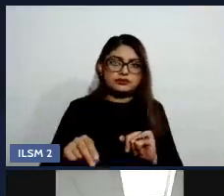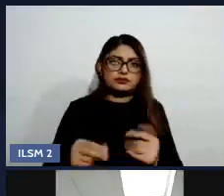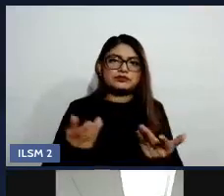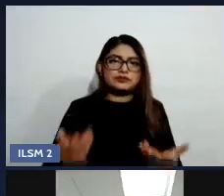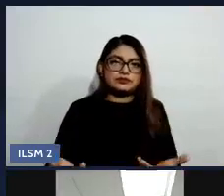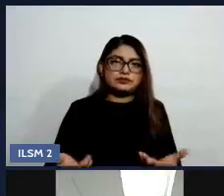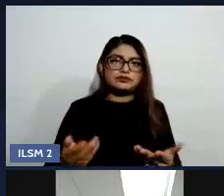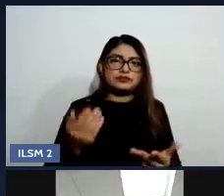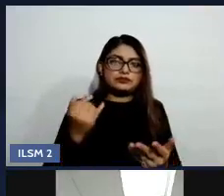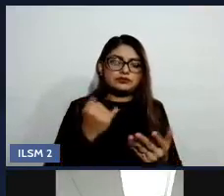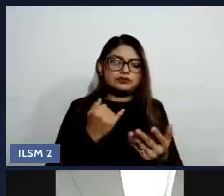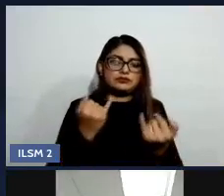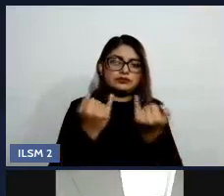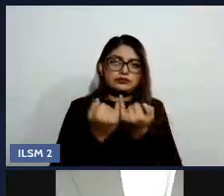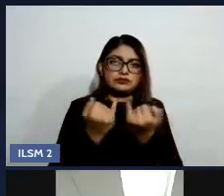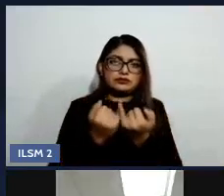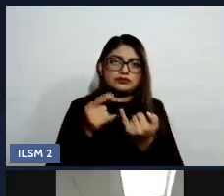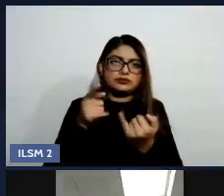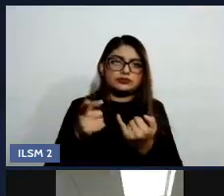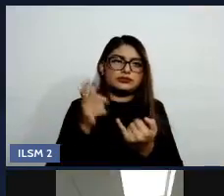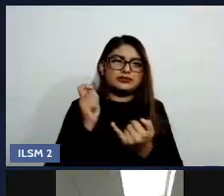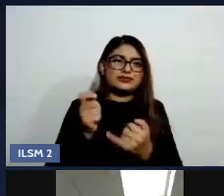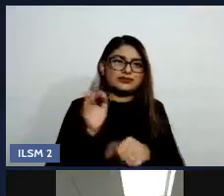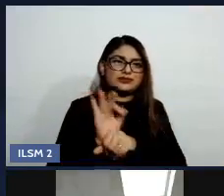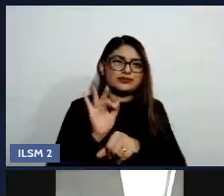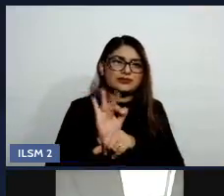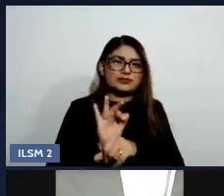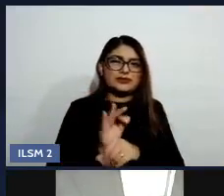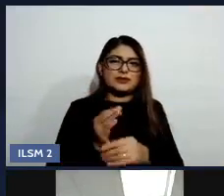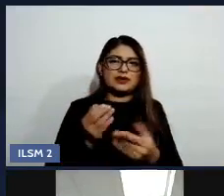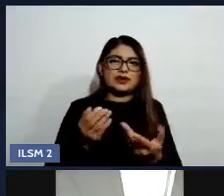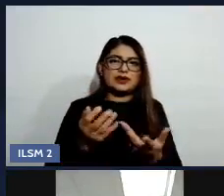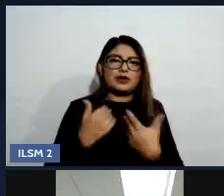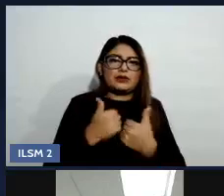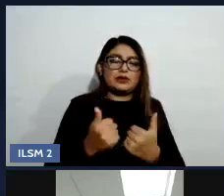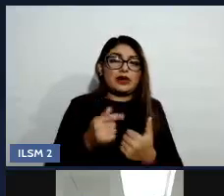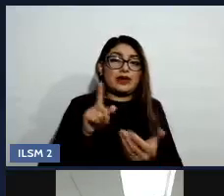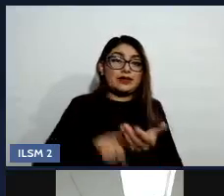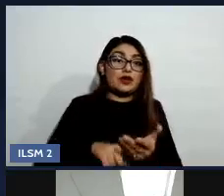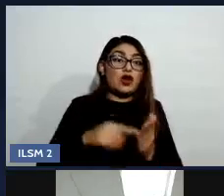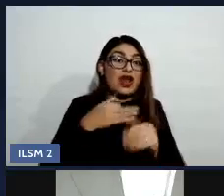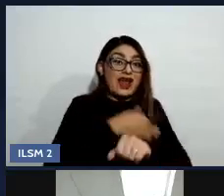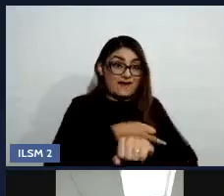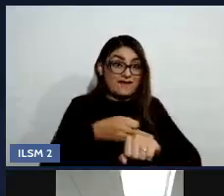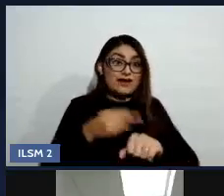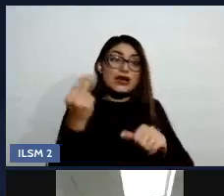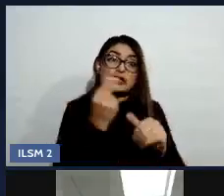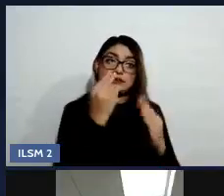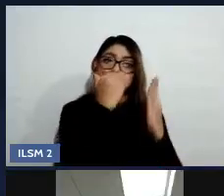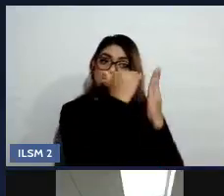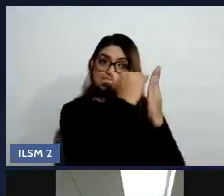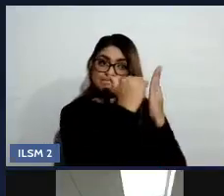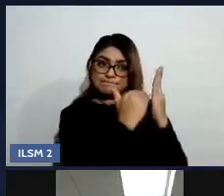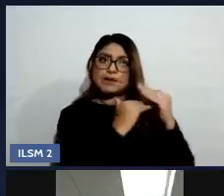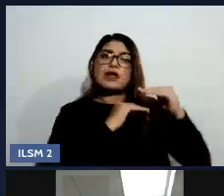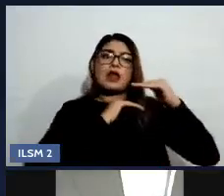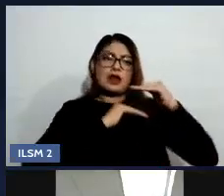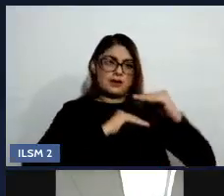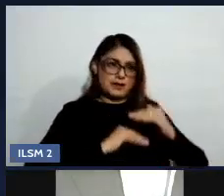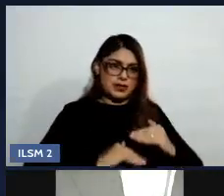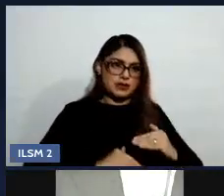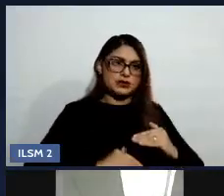factor de protección. Los límites en las familias son necesarios, son indispensables en las personas.